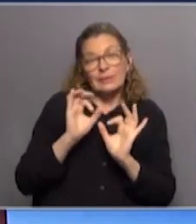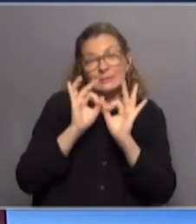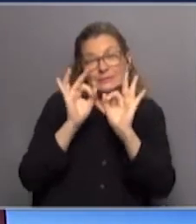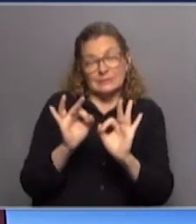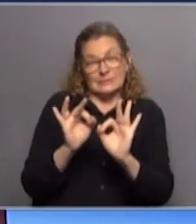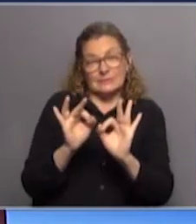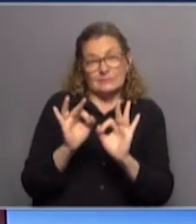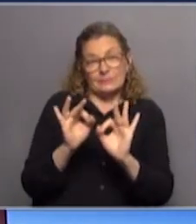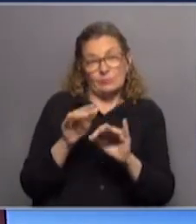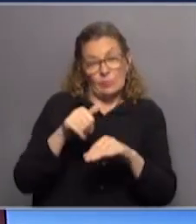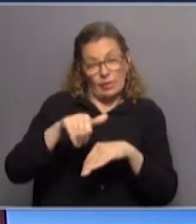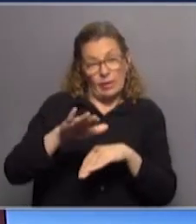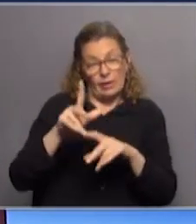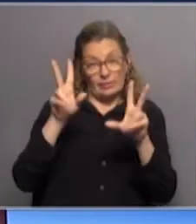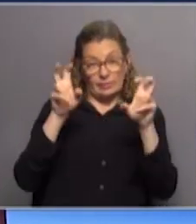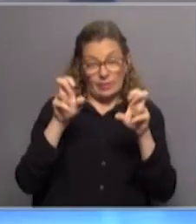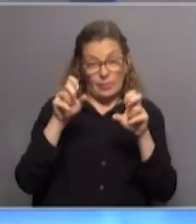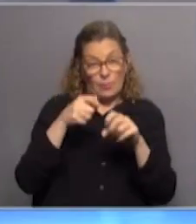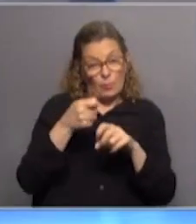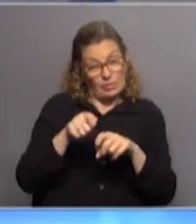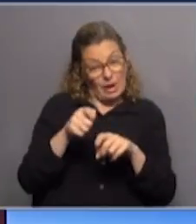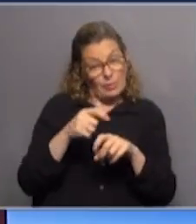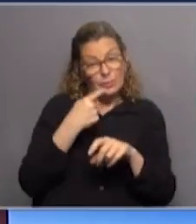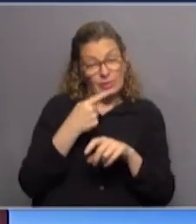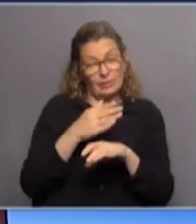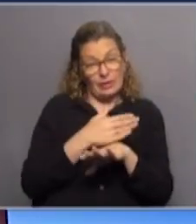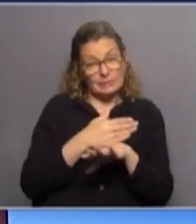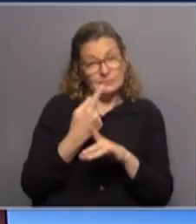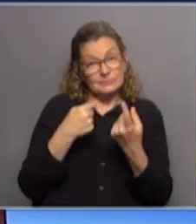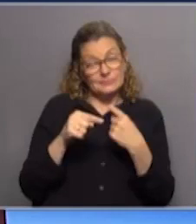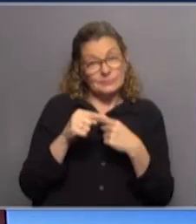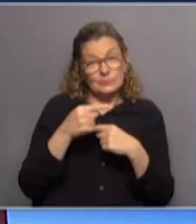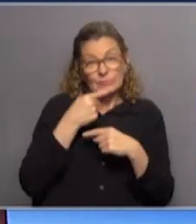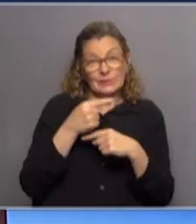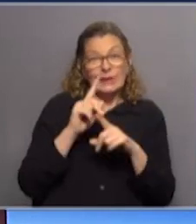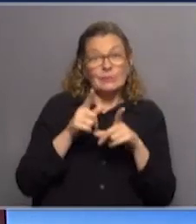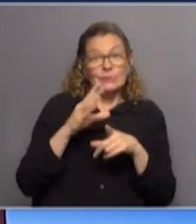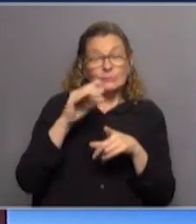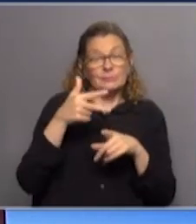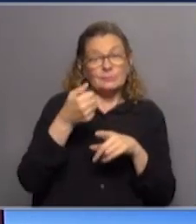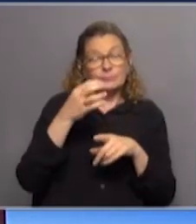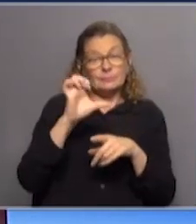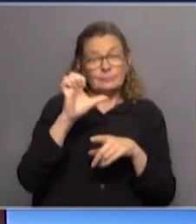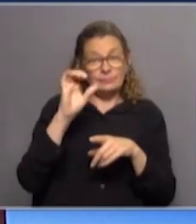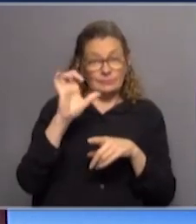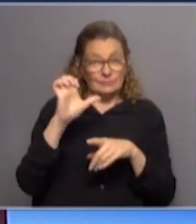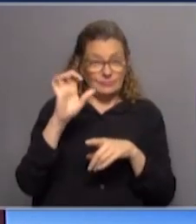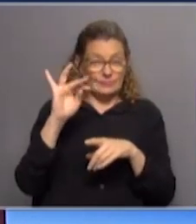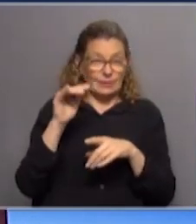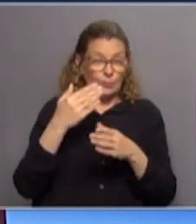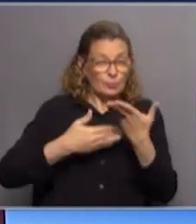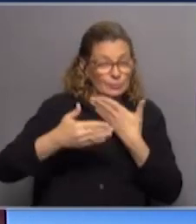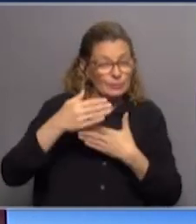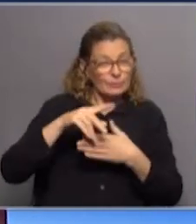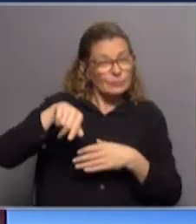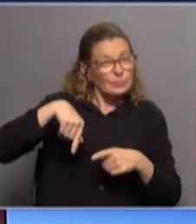ser definitoria para esta temática. La llave, como se dice. Exacto, pero lo que nos decía Chaschetti es que por los movimientos que han habido dentro